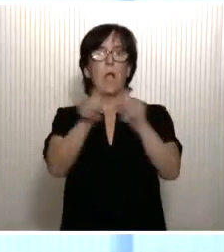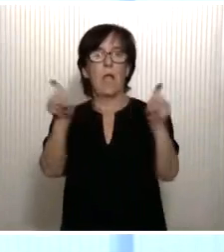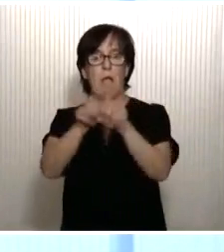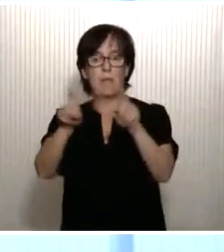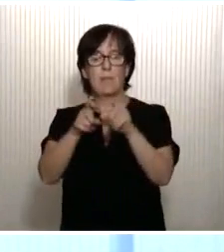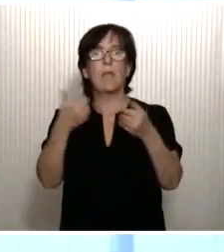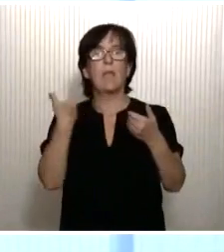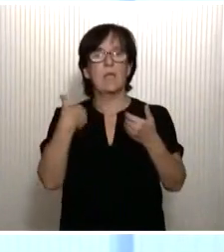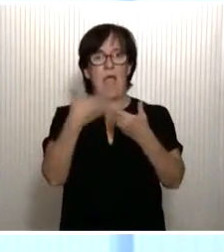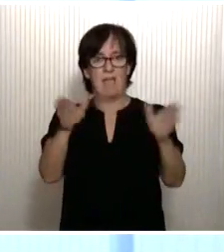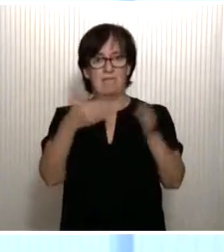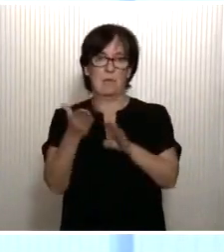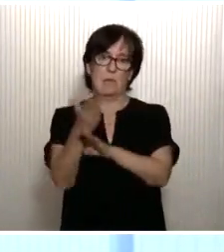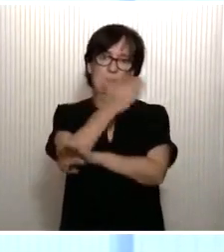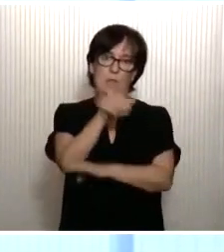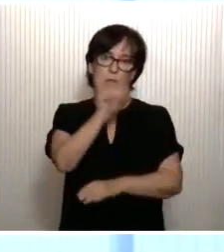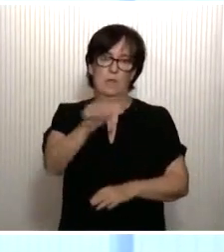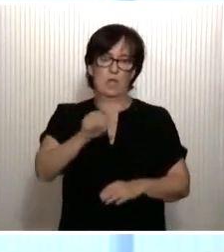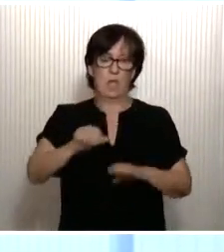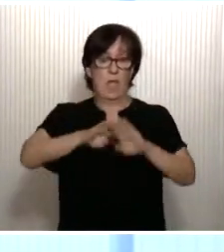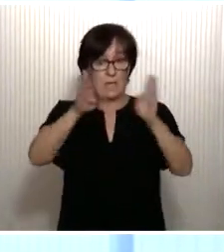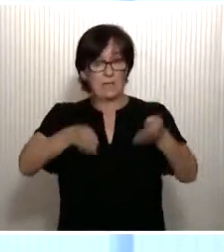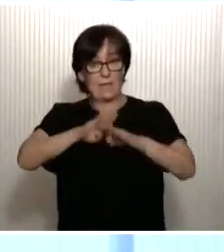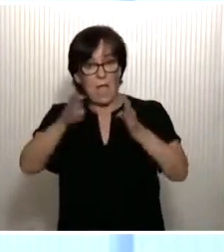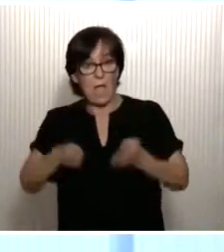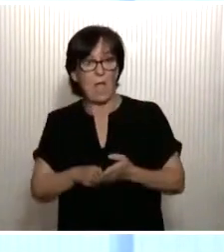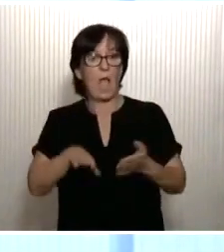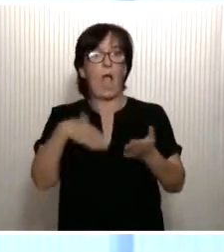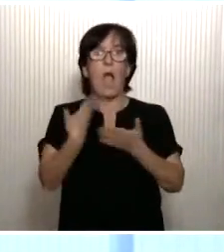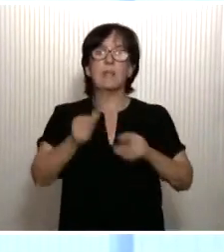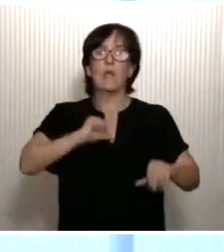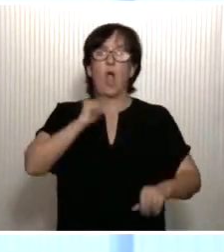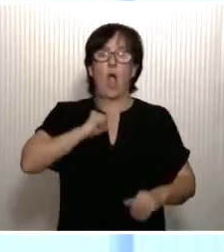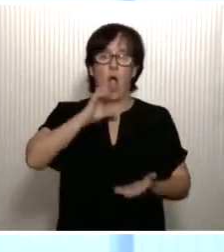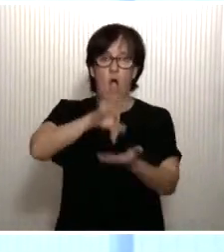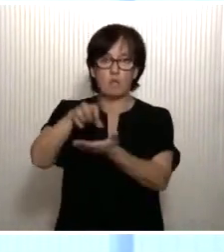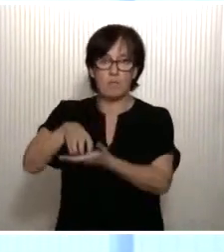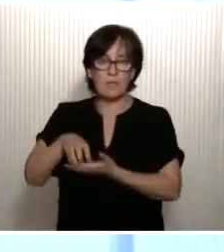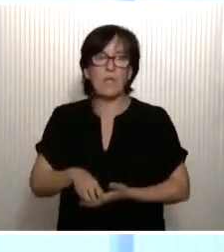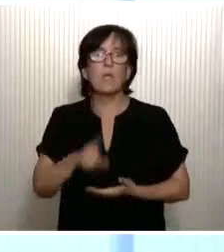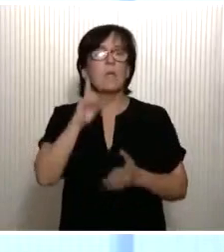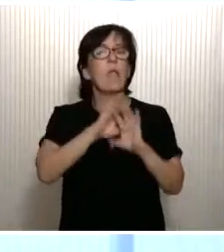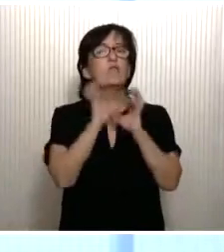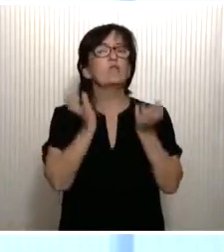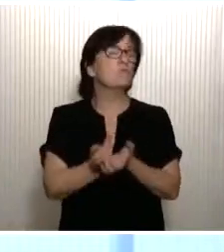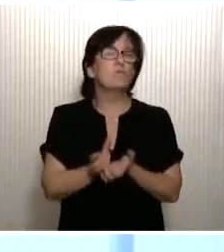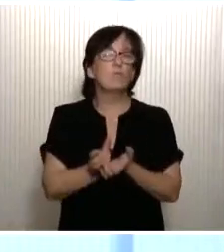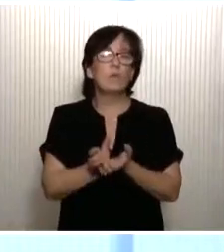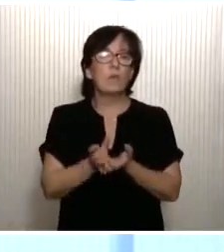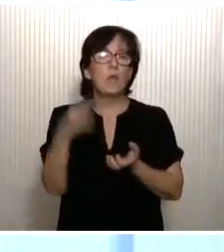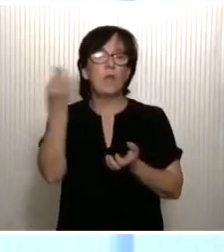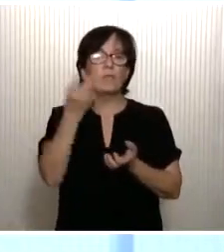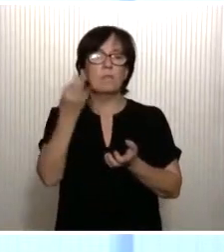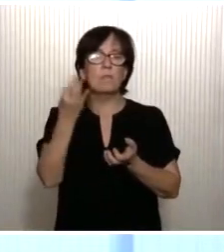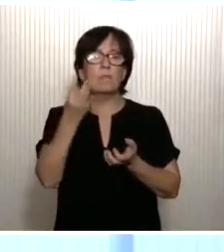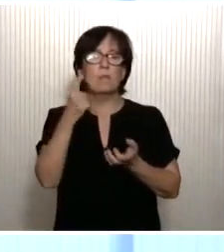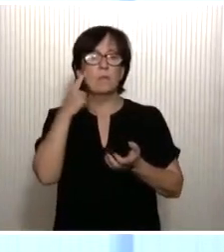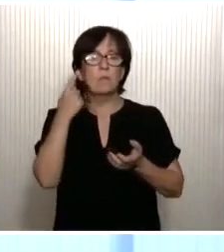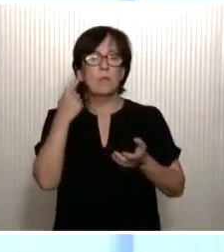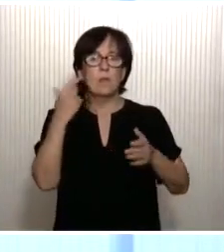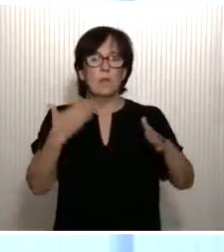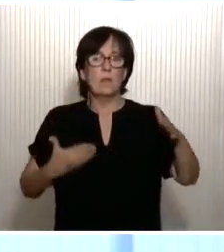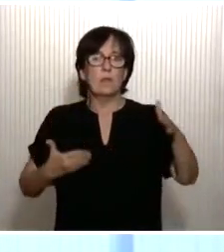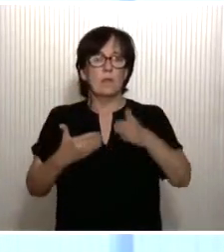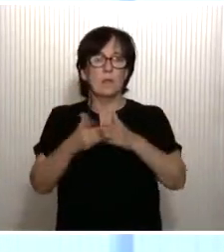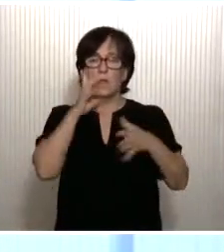abrieron ya hace meses. Desde los hogares hasta los hospitales. Es un mundo que ve detenerse súbitamente